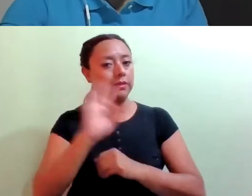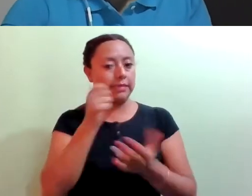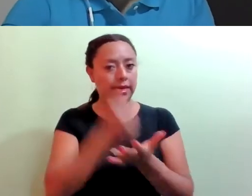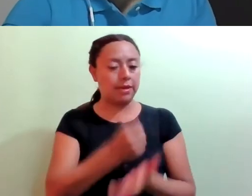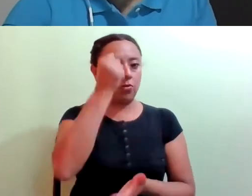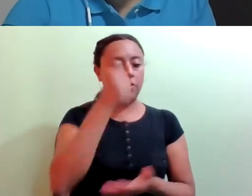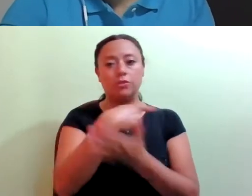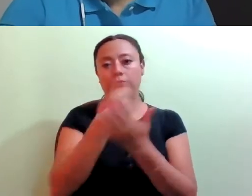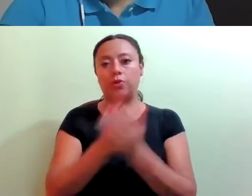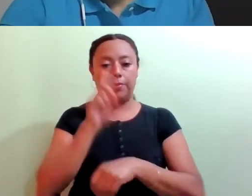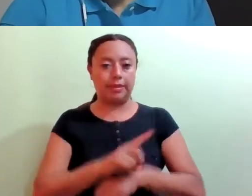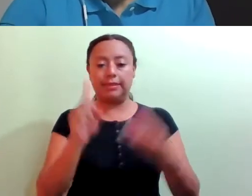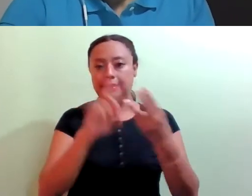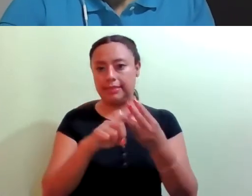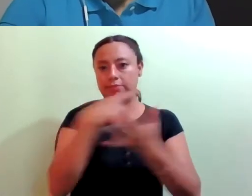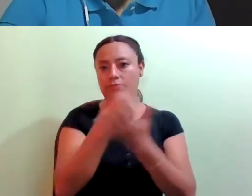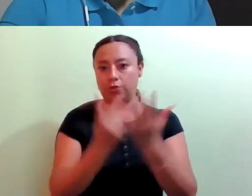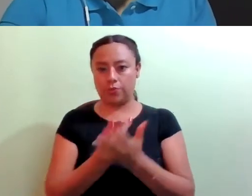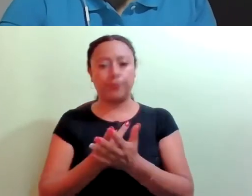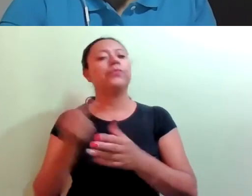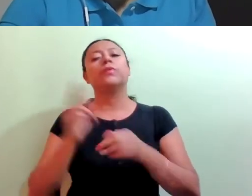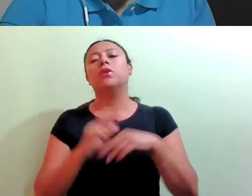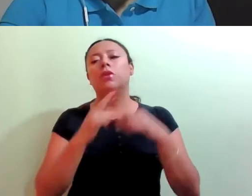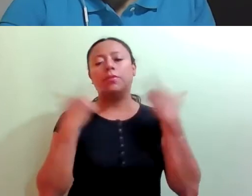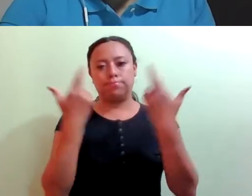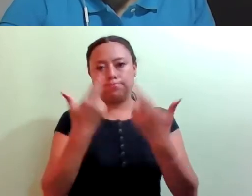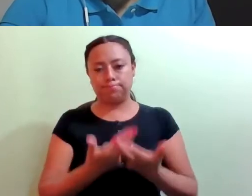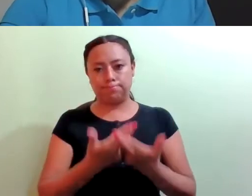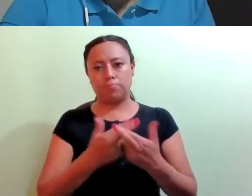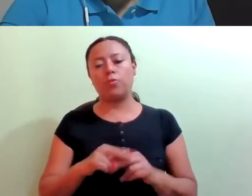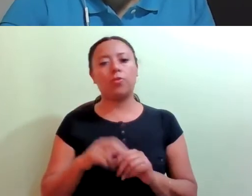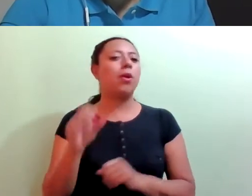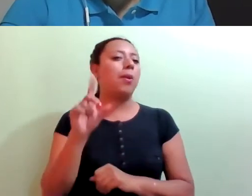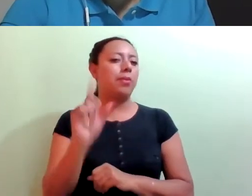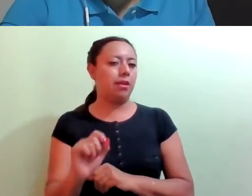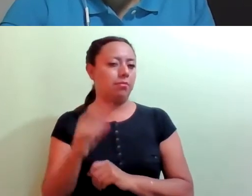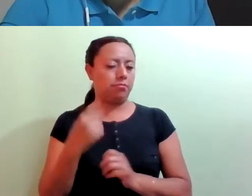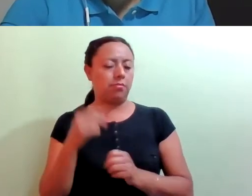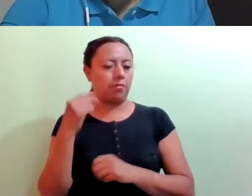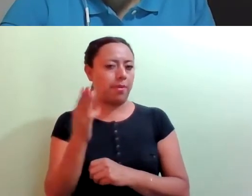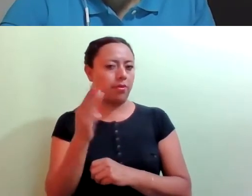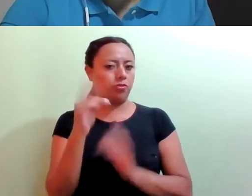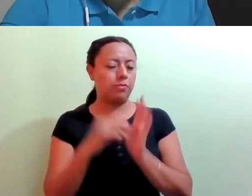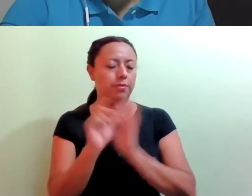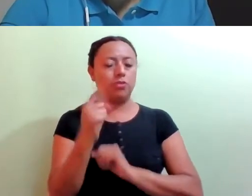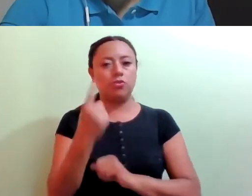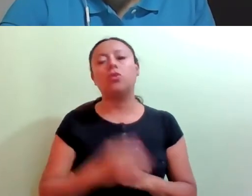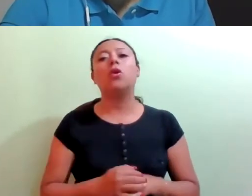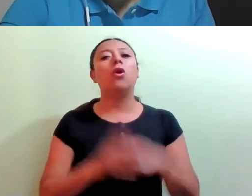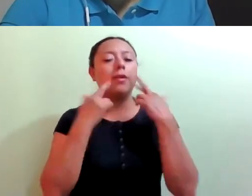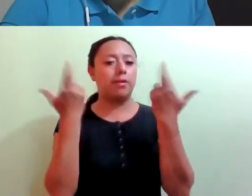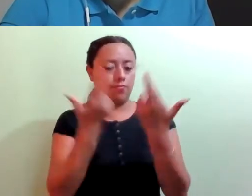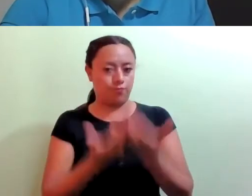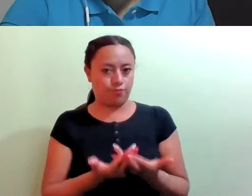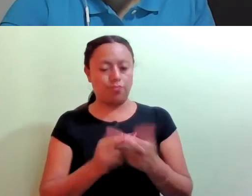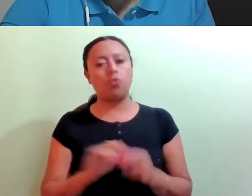Tres, orden del día de la sesión solemne vía remota del jueves 13 de mayo del año en curso. Cuatro, orden del día de la sesión ordinaria vía remota del